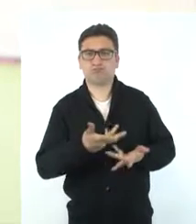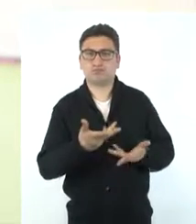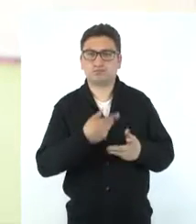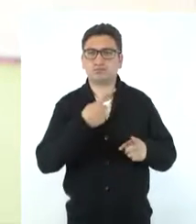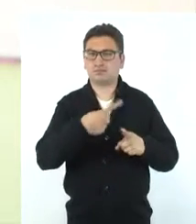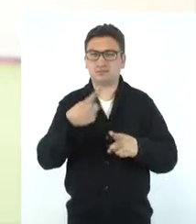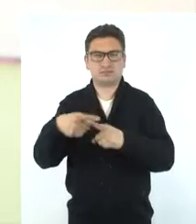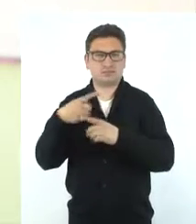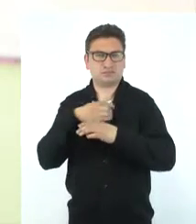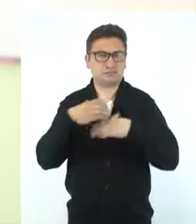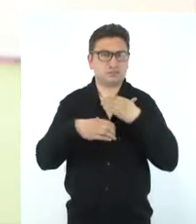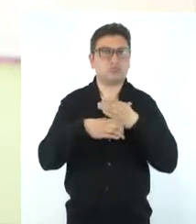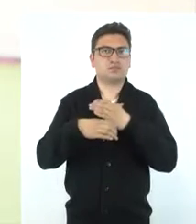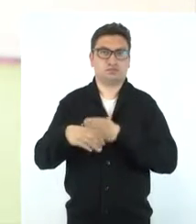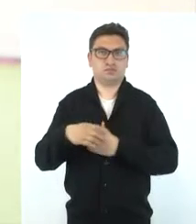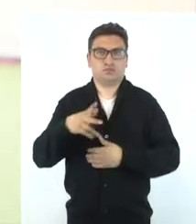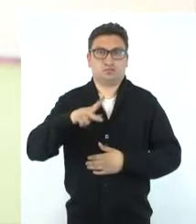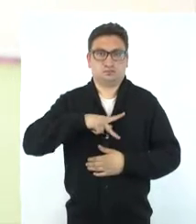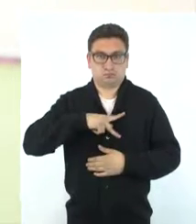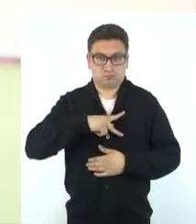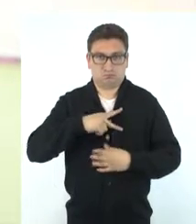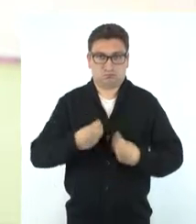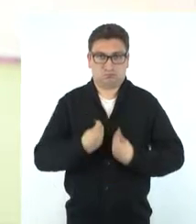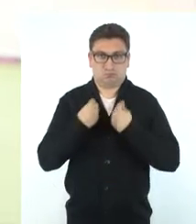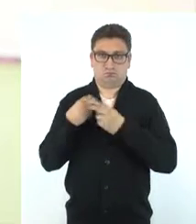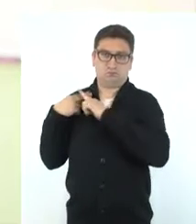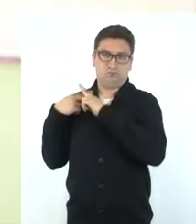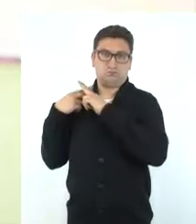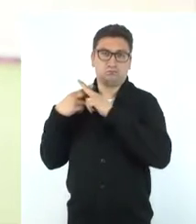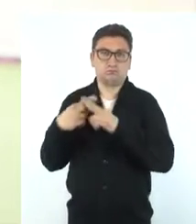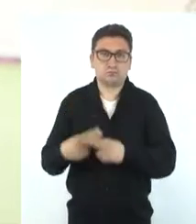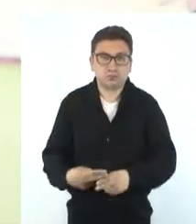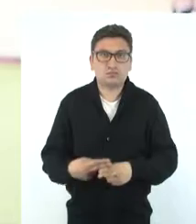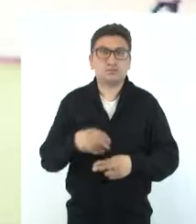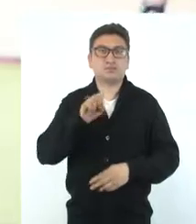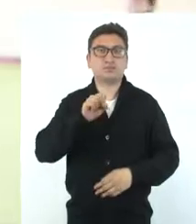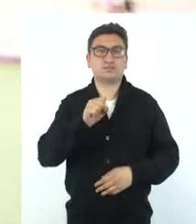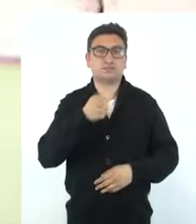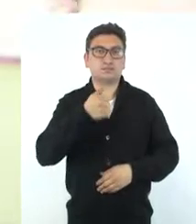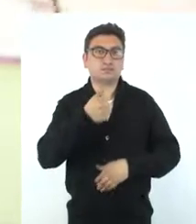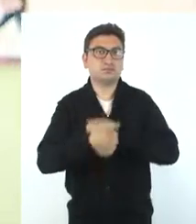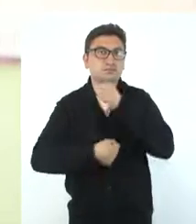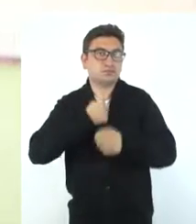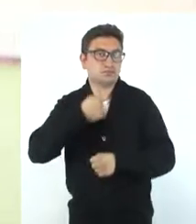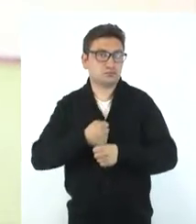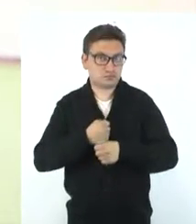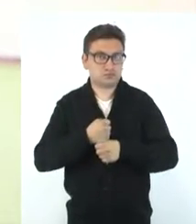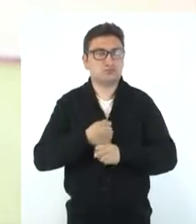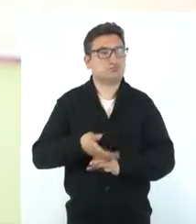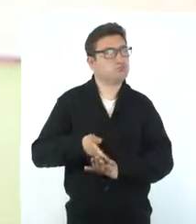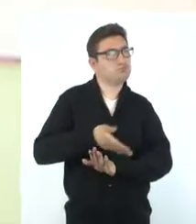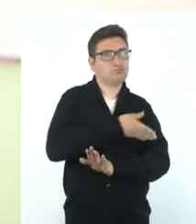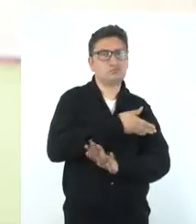que realmente ha hecho lo que en toda mi vida que tengo, 66 años, nadie,